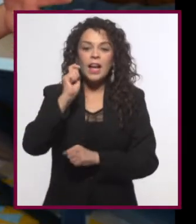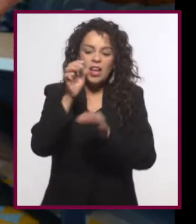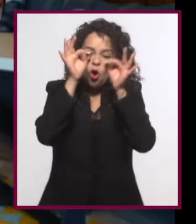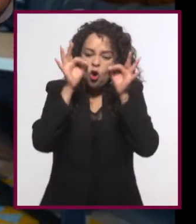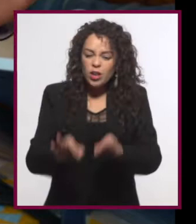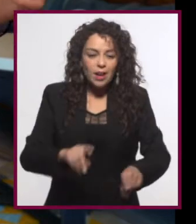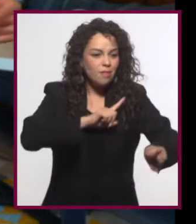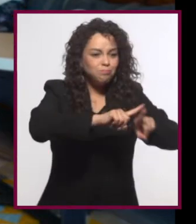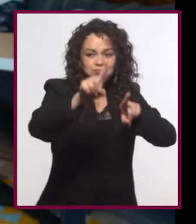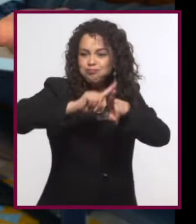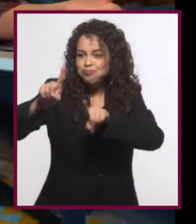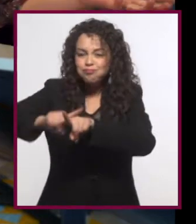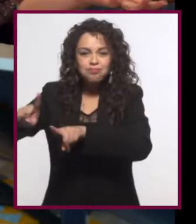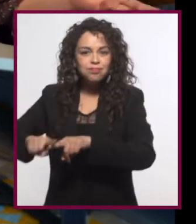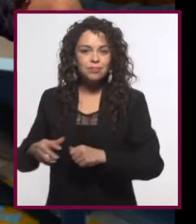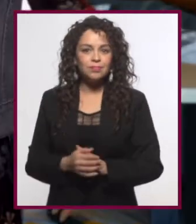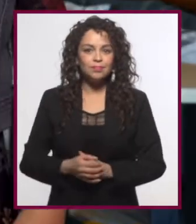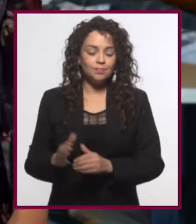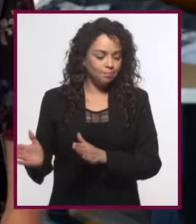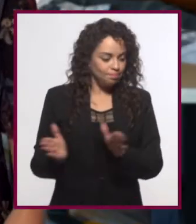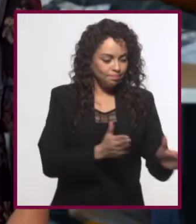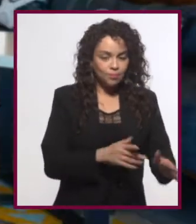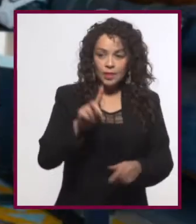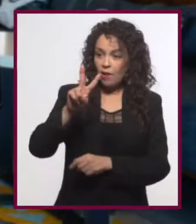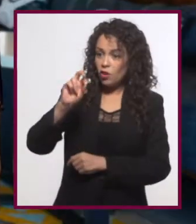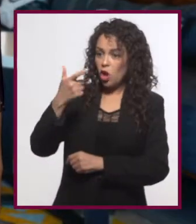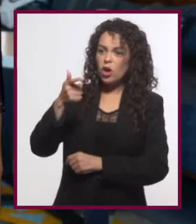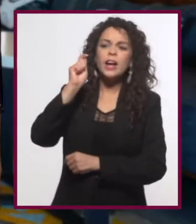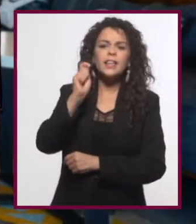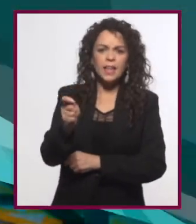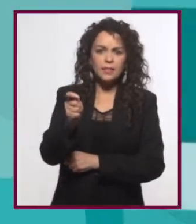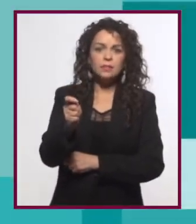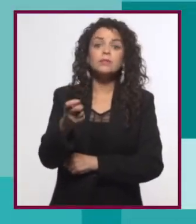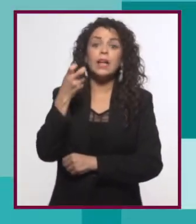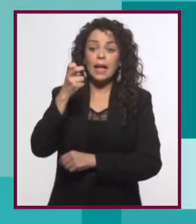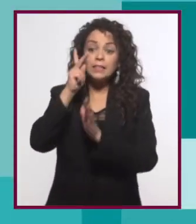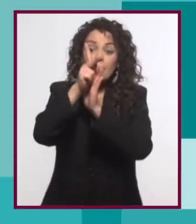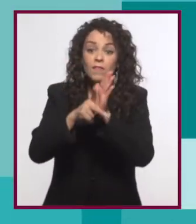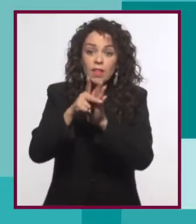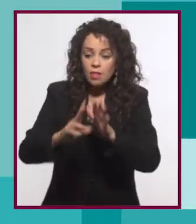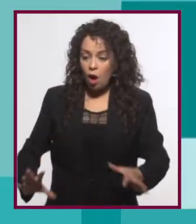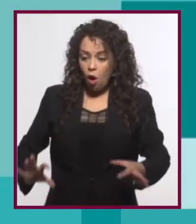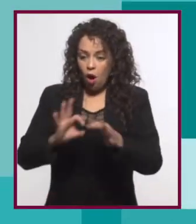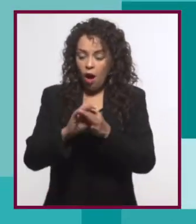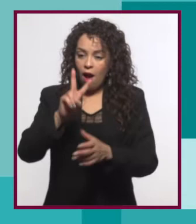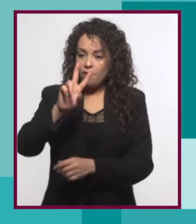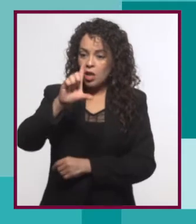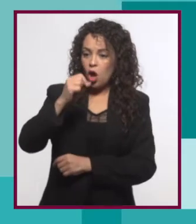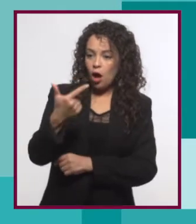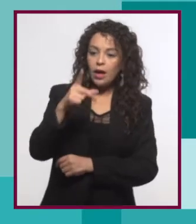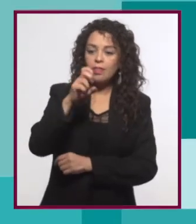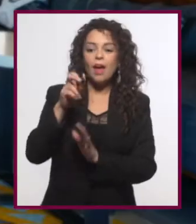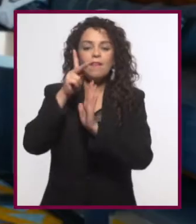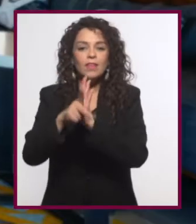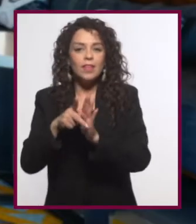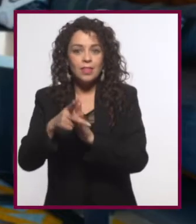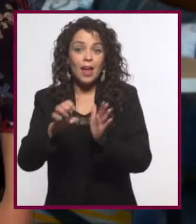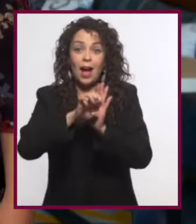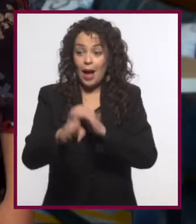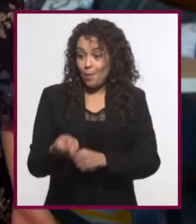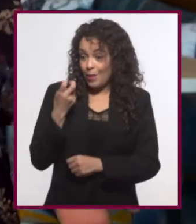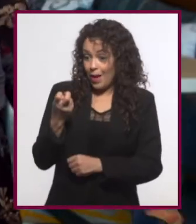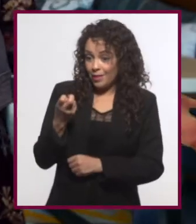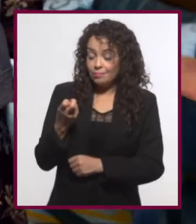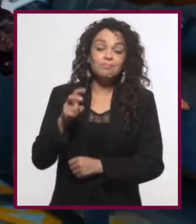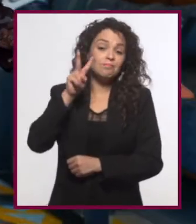contenidos sean originales y variados. Por otro lado, un blog es una contracción del video y blog. O sea, un blog en video. Como este.